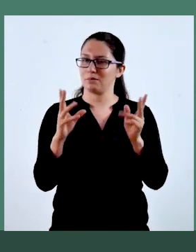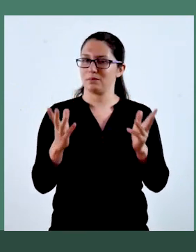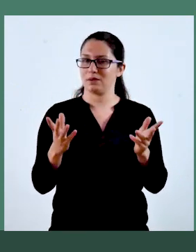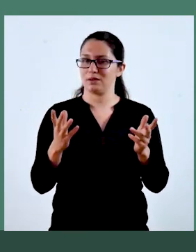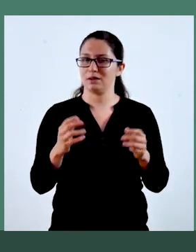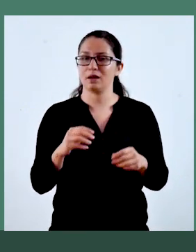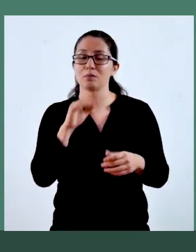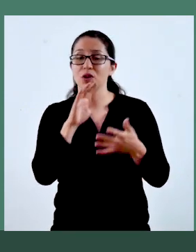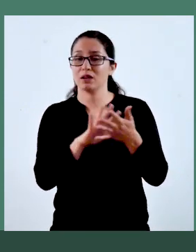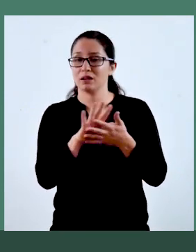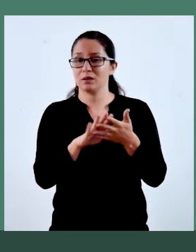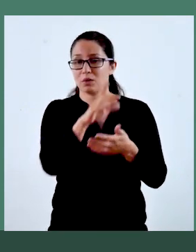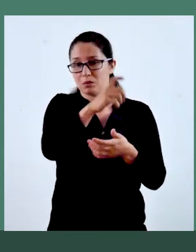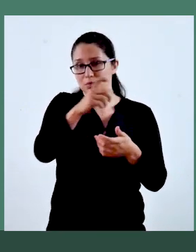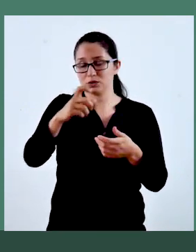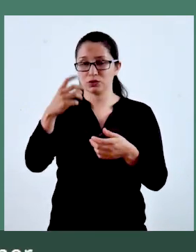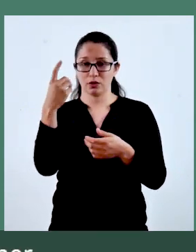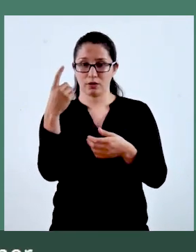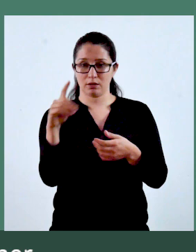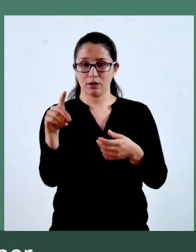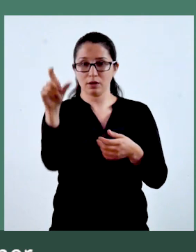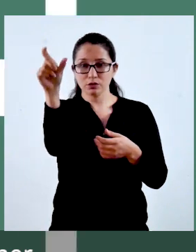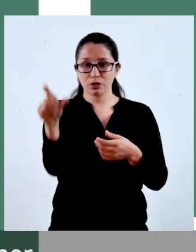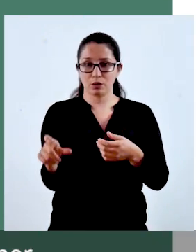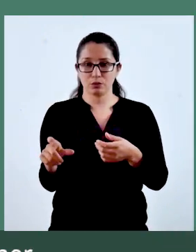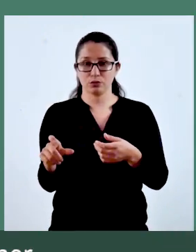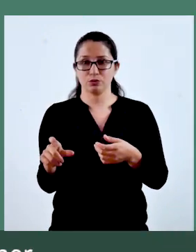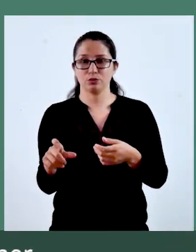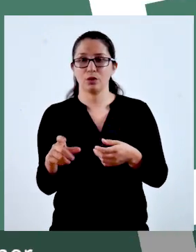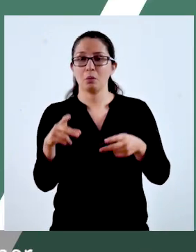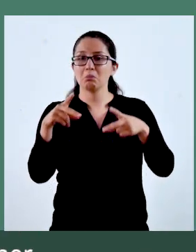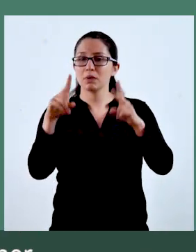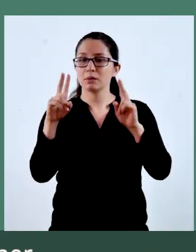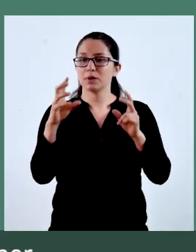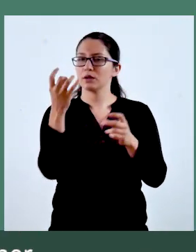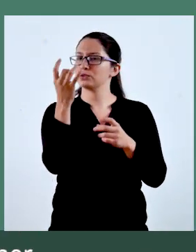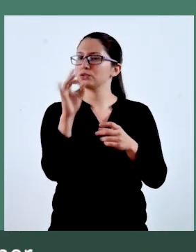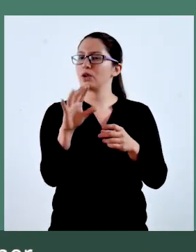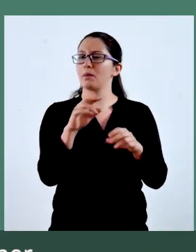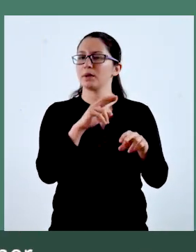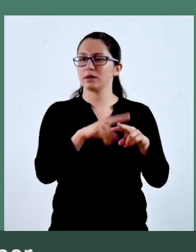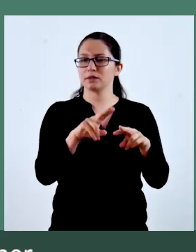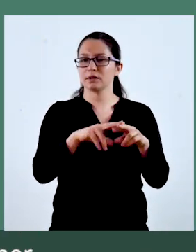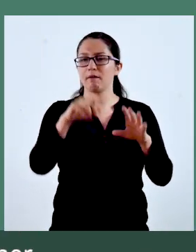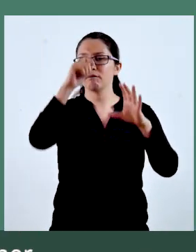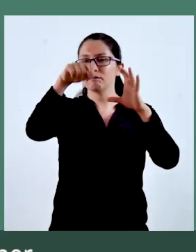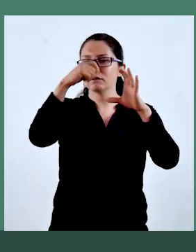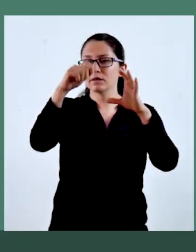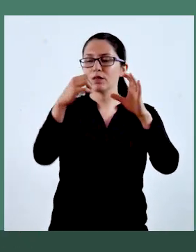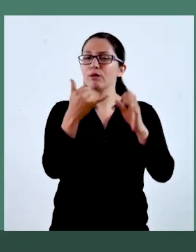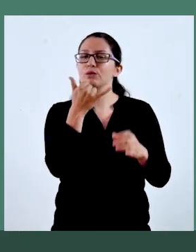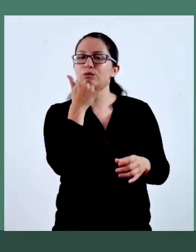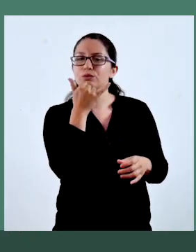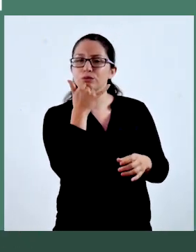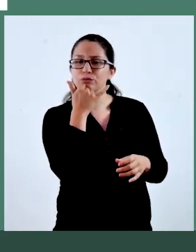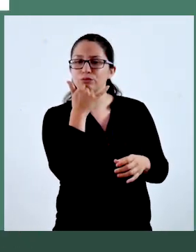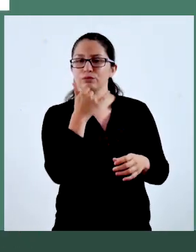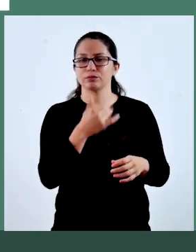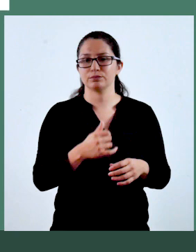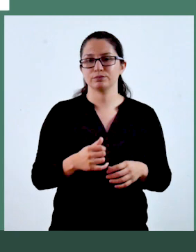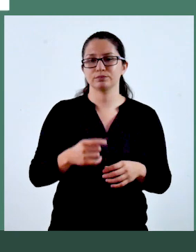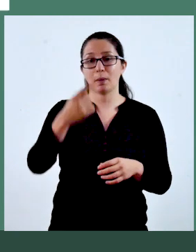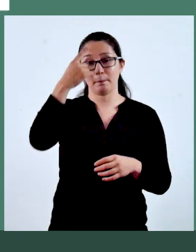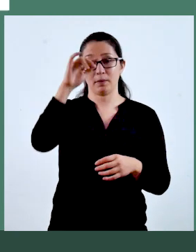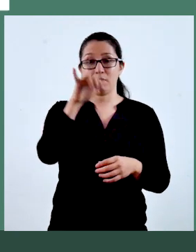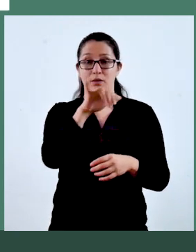usos requeridos. Por ejemplo, el titular de los derechos de autor te autoriza únicamente a poner a disposición un